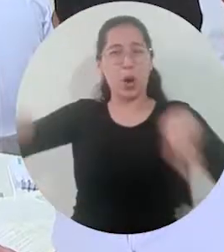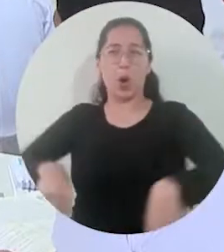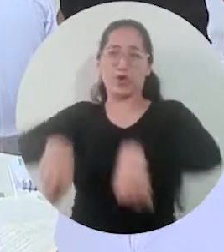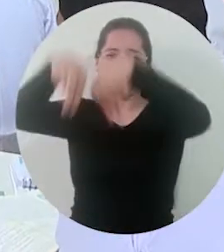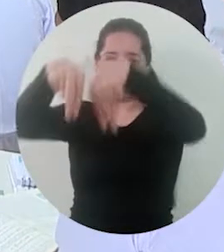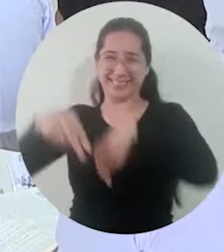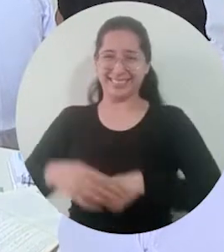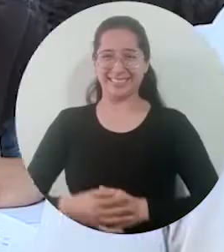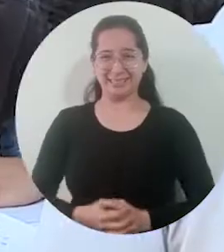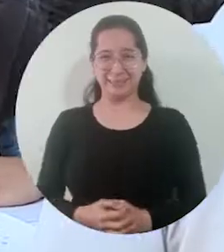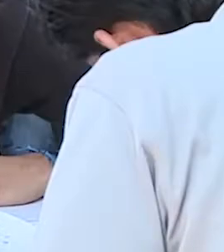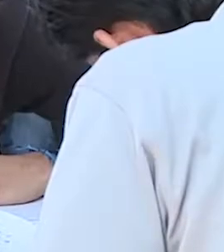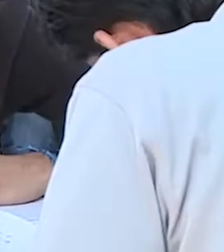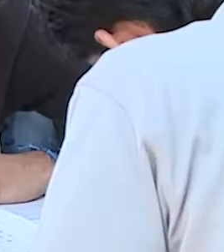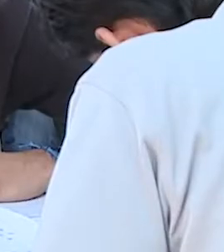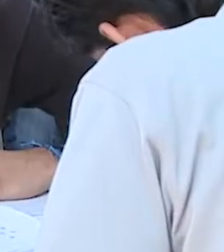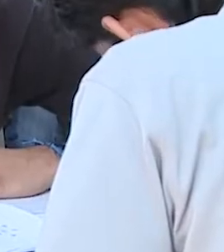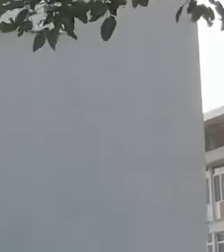de una sociedad.